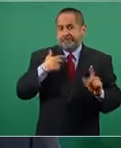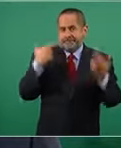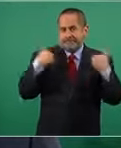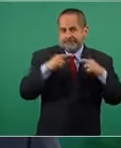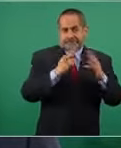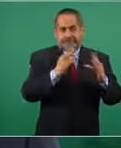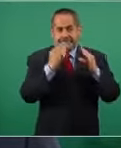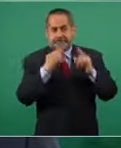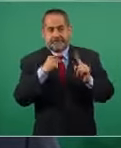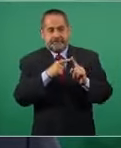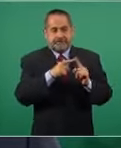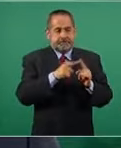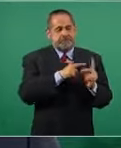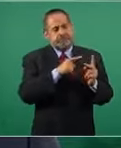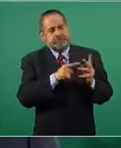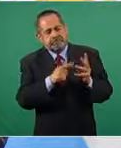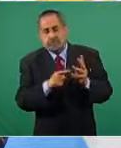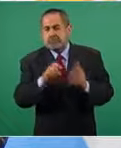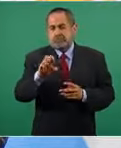hasta Evo Morales.